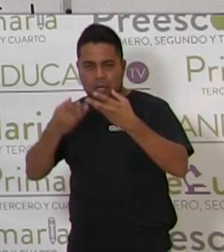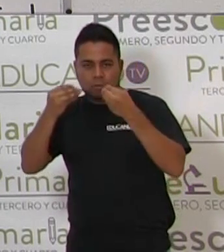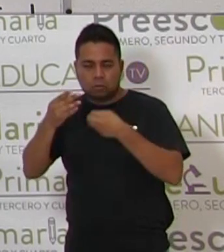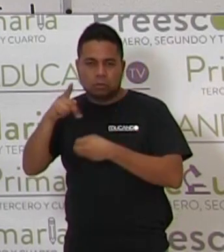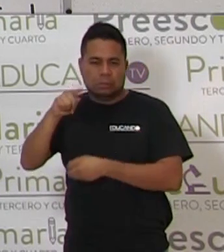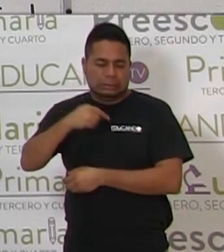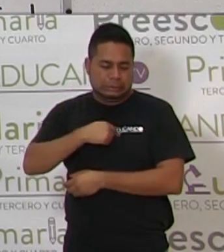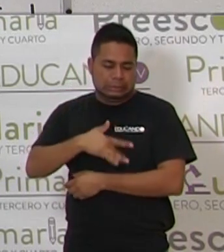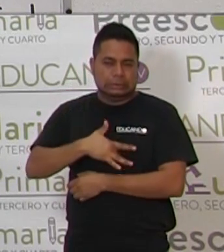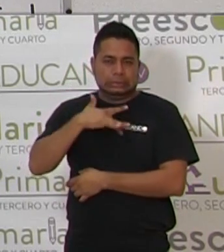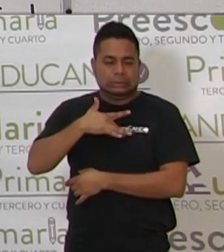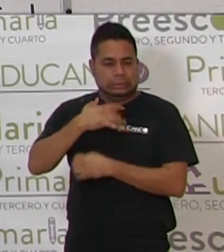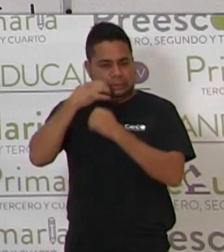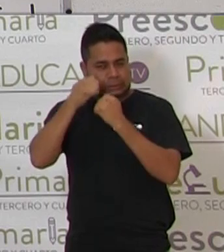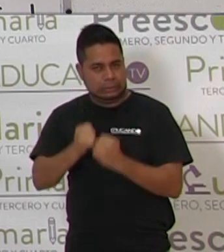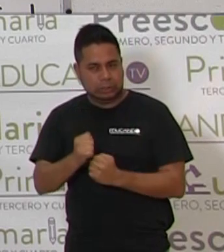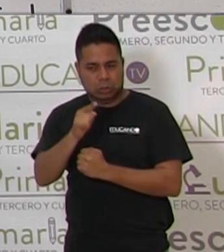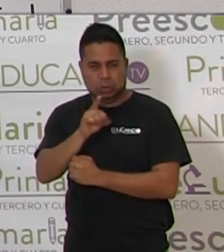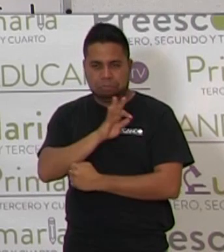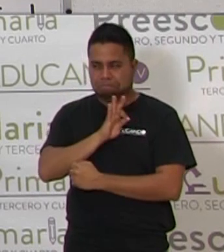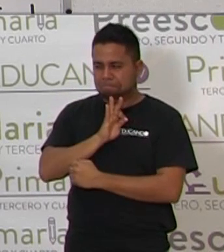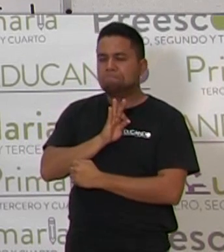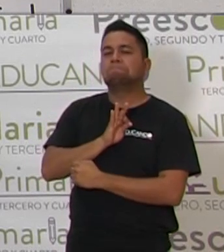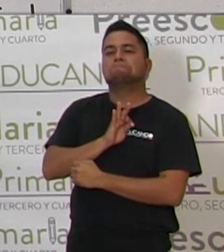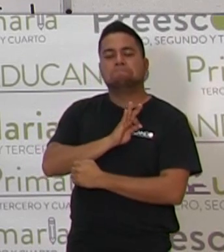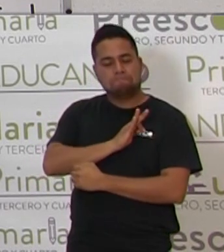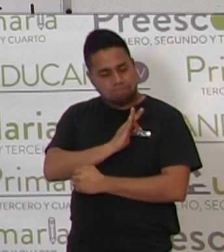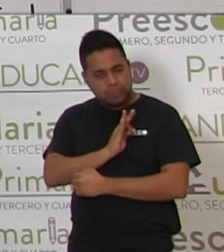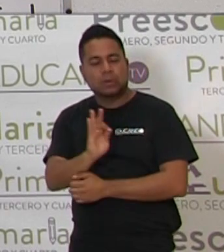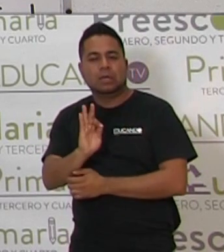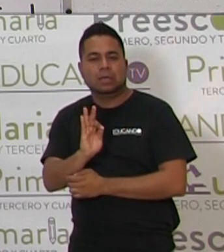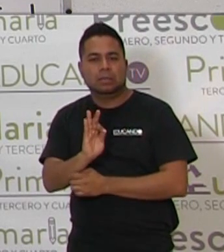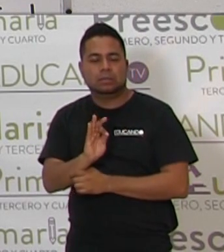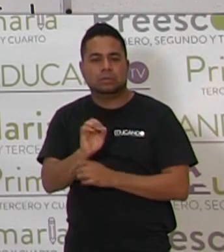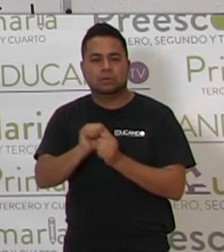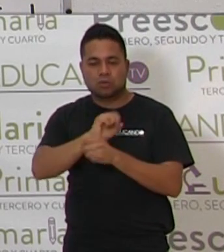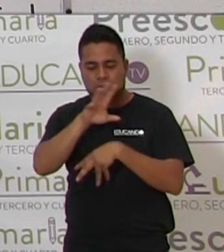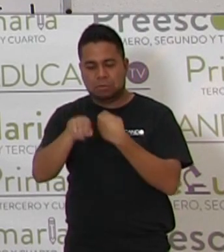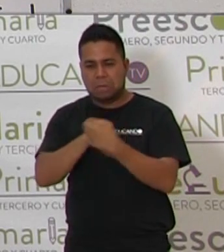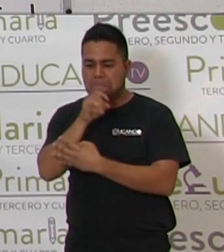vas a poder, vas a poder con todos. Fíjate bien.